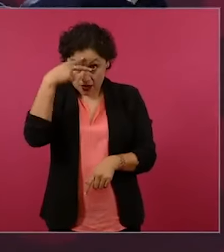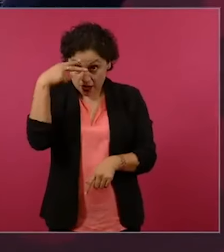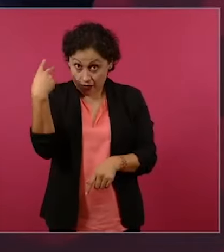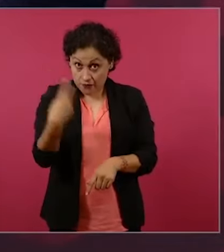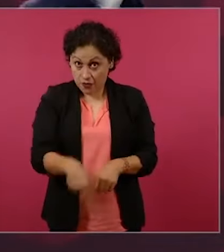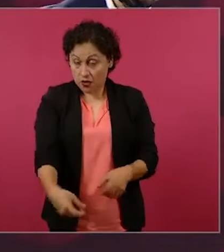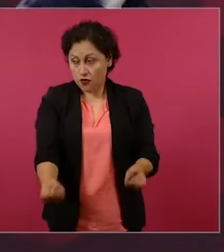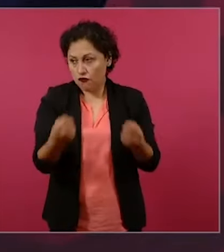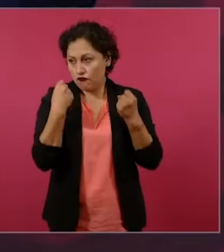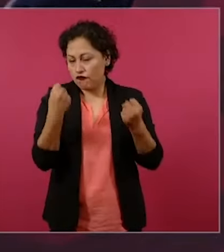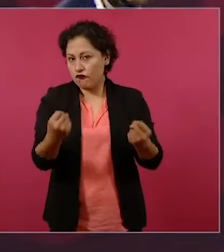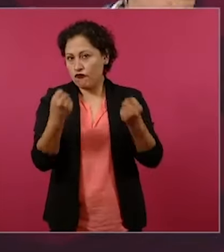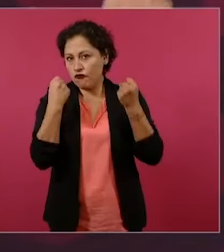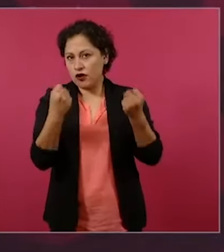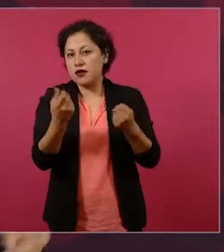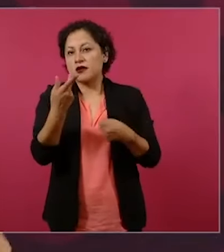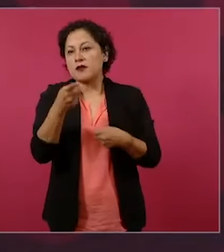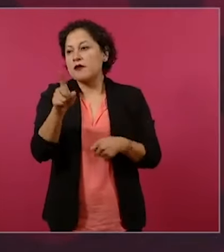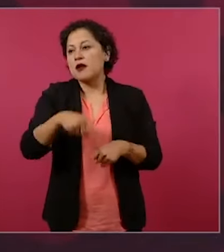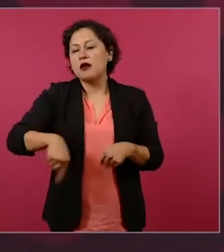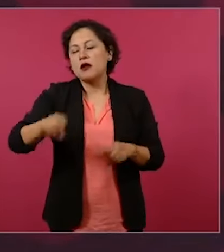soterrada, escondida,